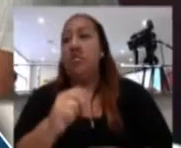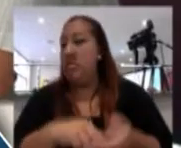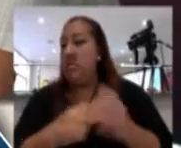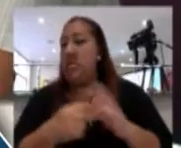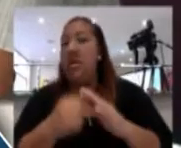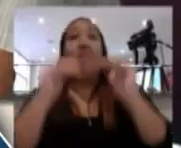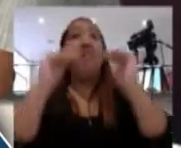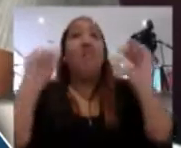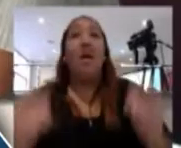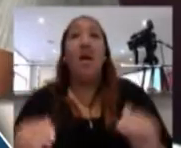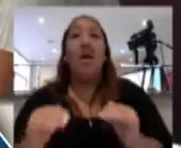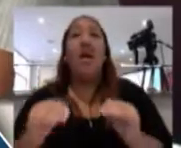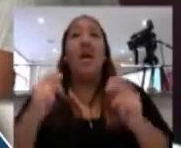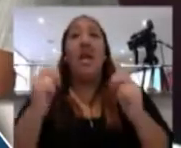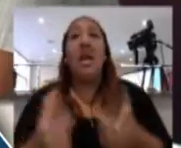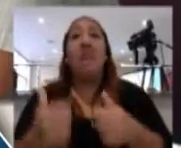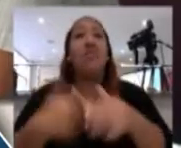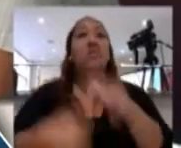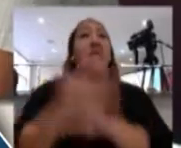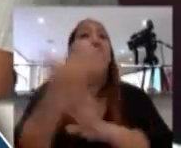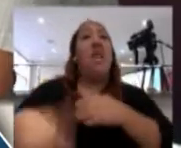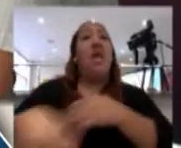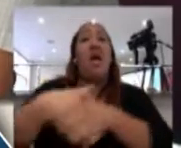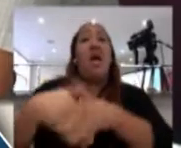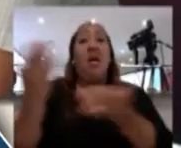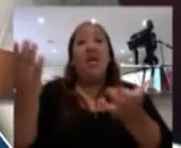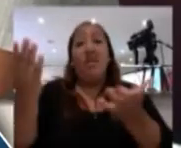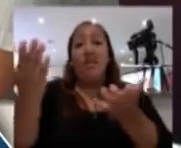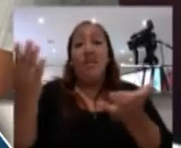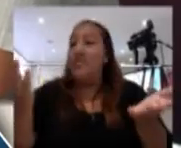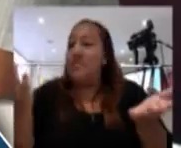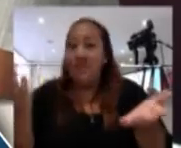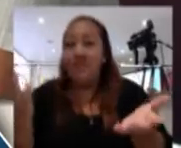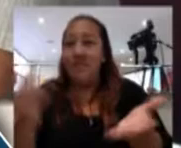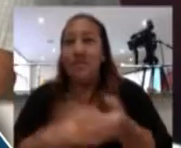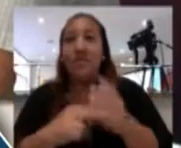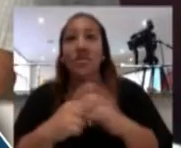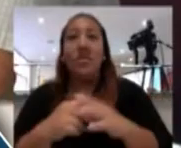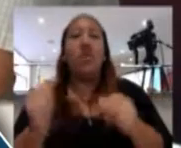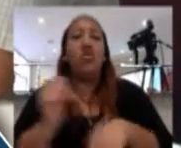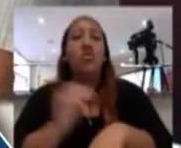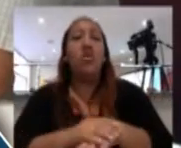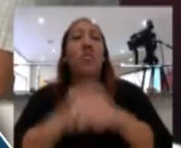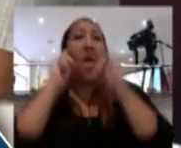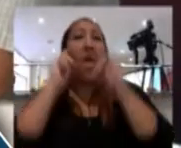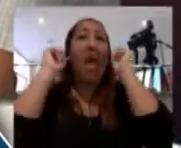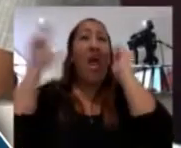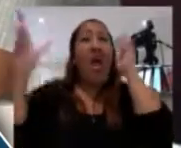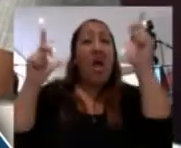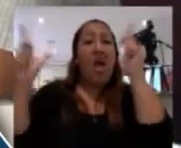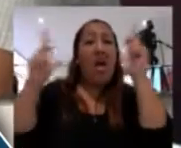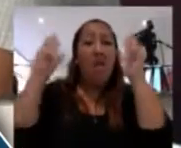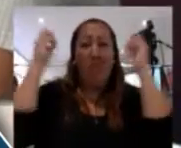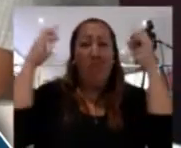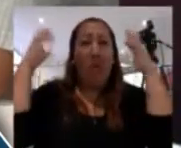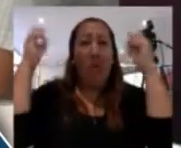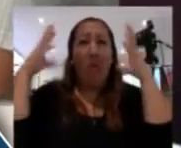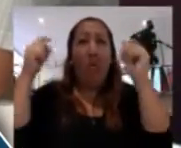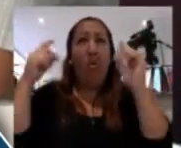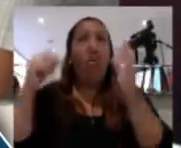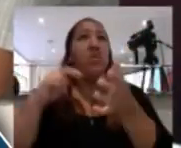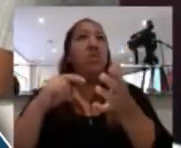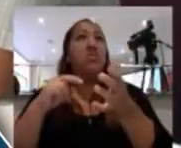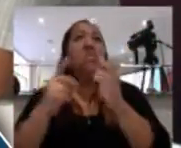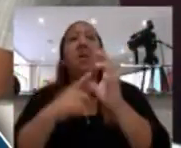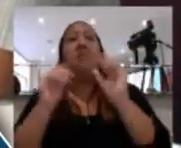bajarían rápido, saldrían a la calle y desconectarían la alarma. Pero no es así, simplemente lo dejan ahí y se acabó.